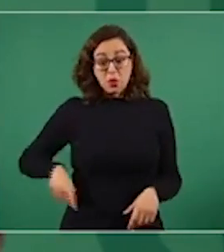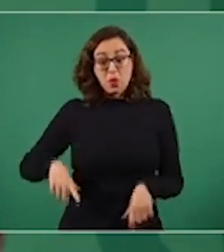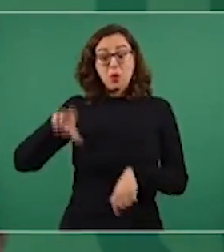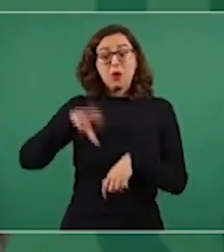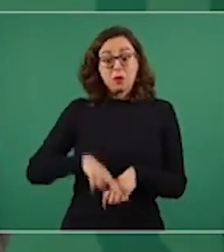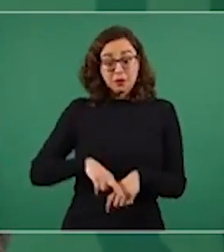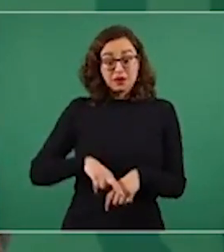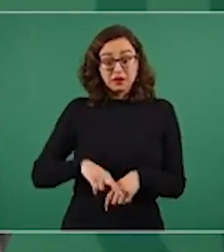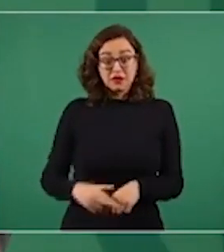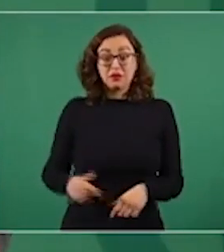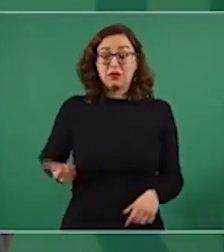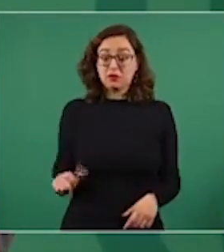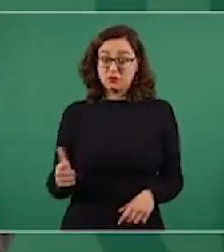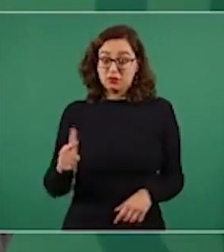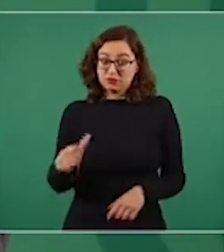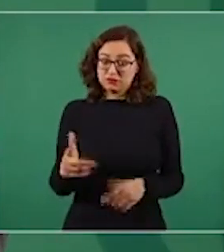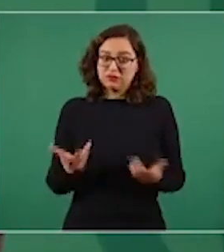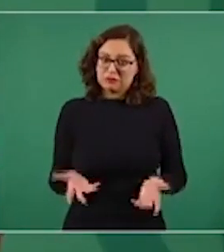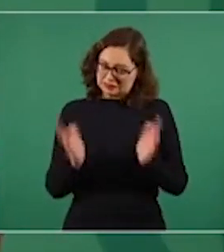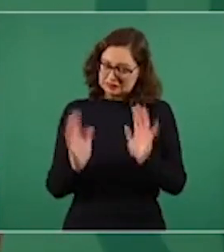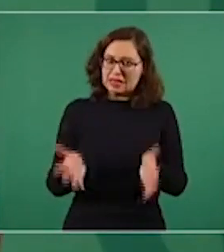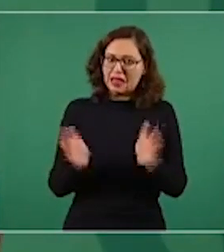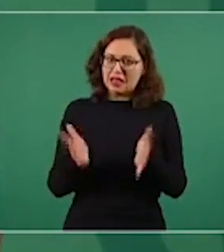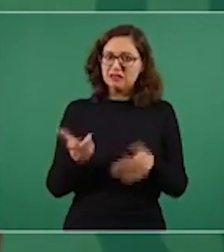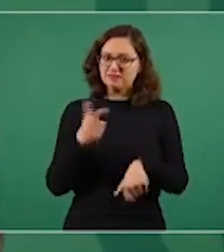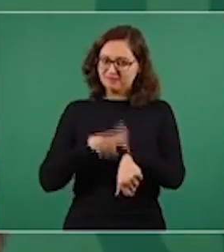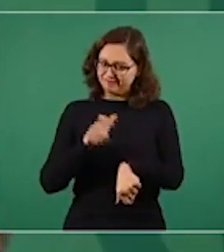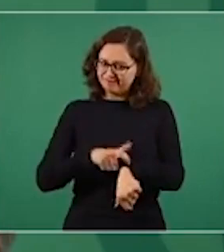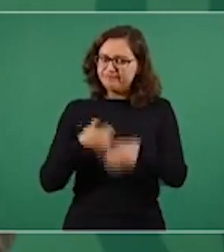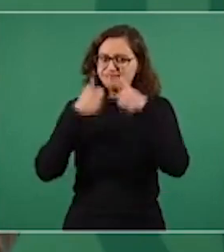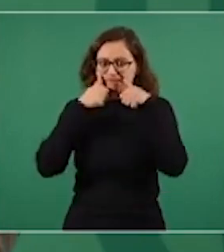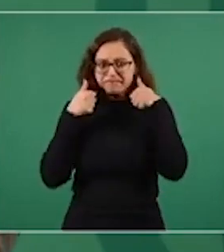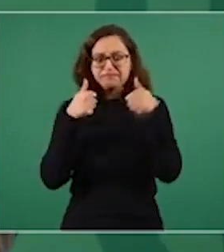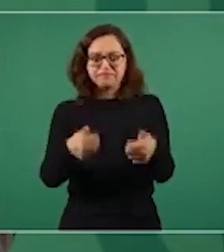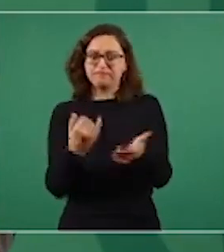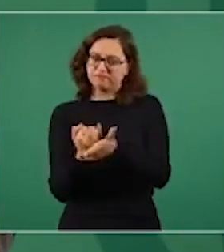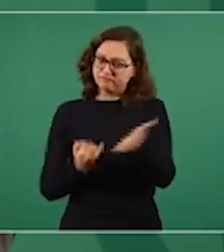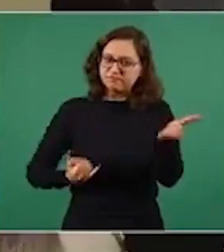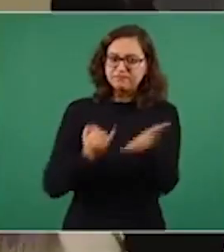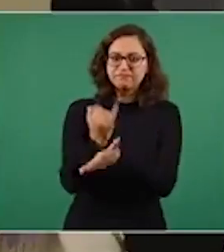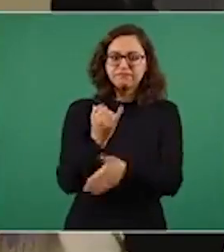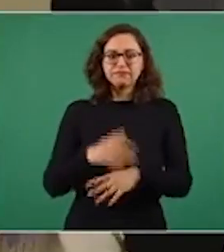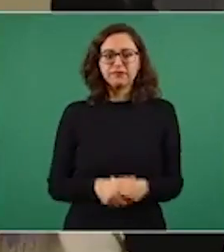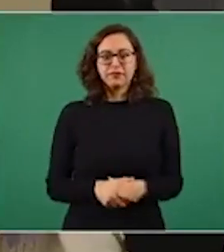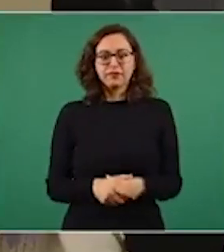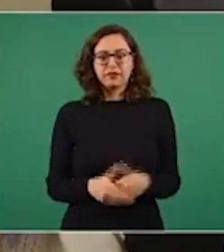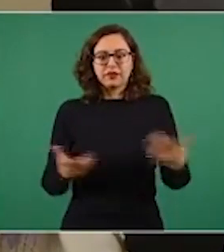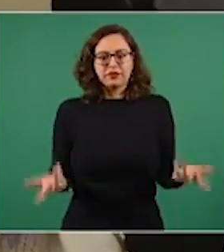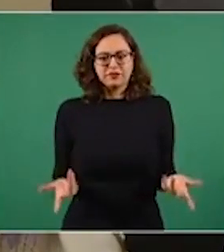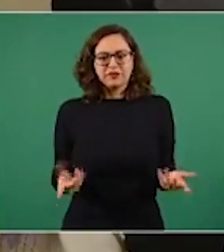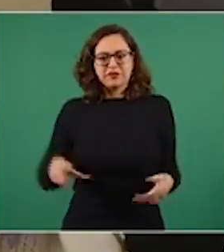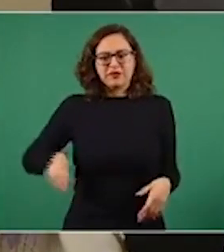actúen y tomen decisiones y el gobierno no puede estar secuestrado por